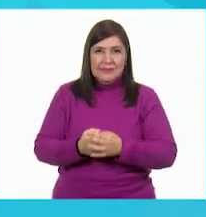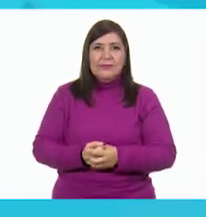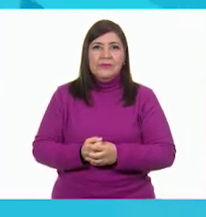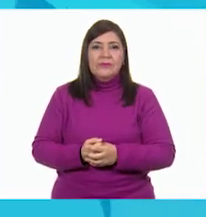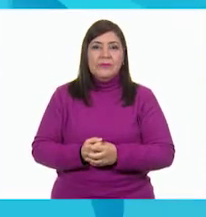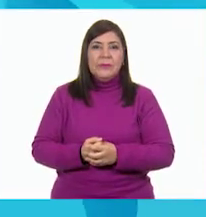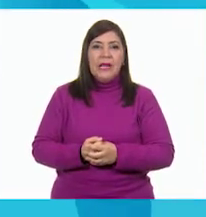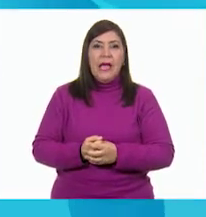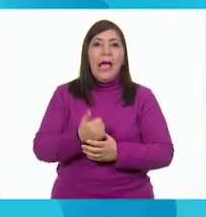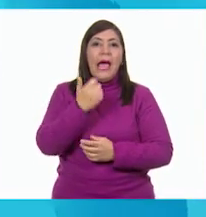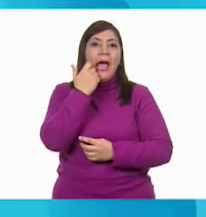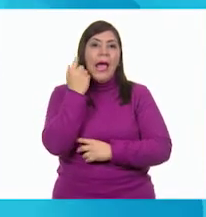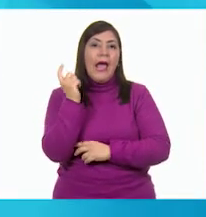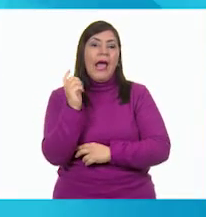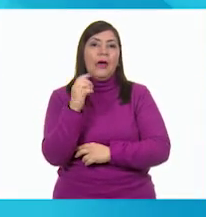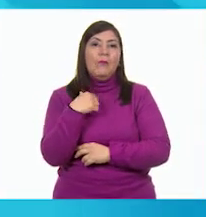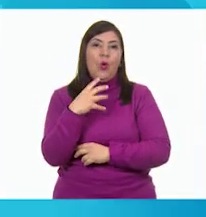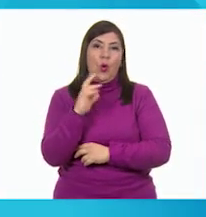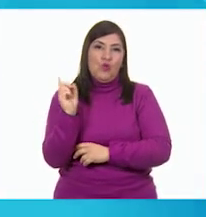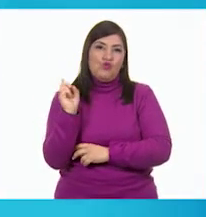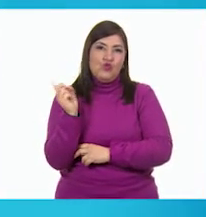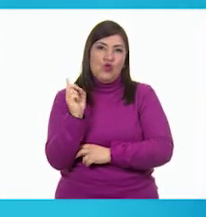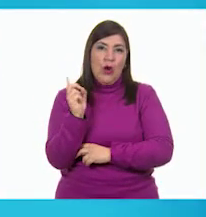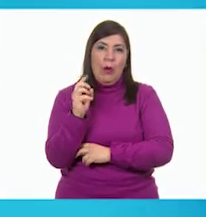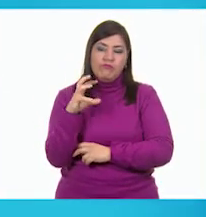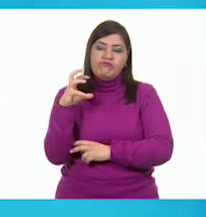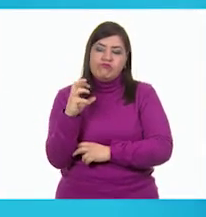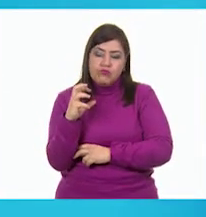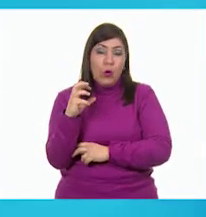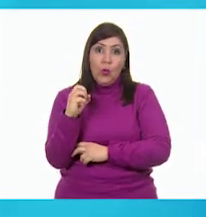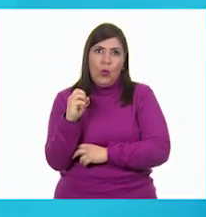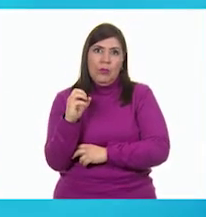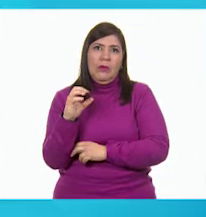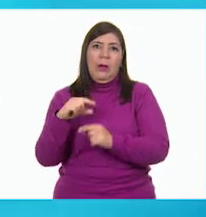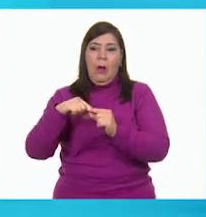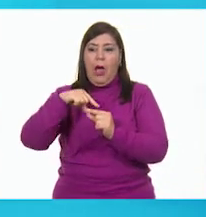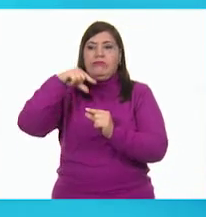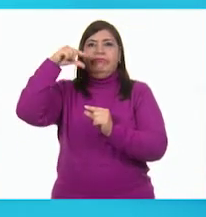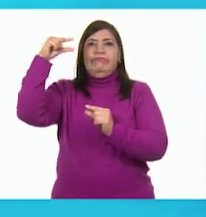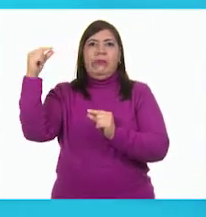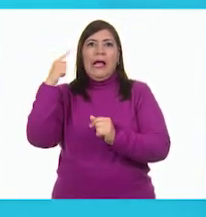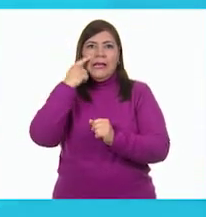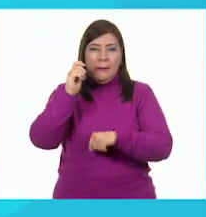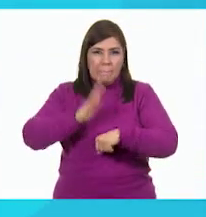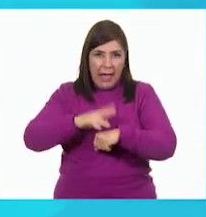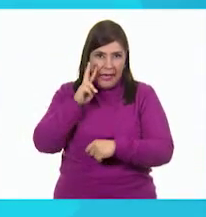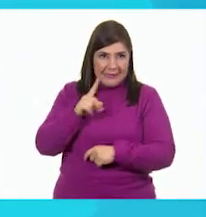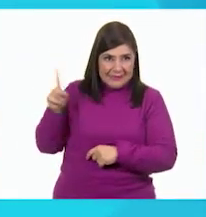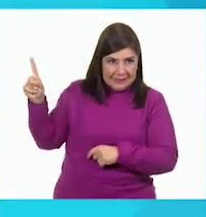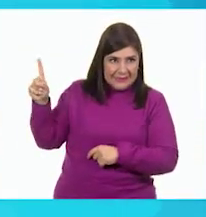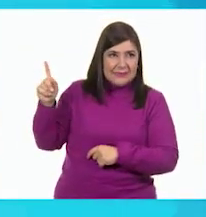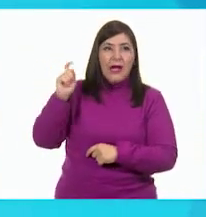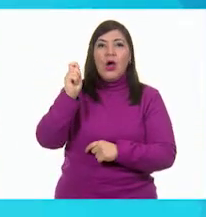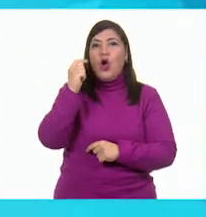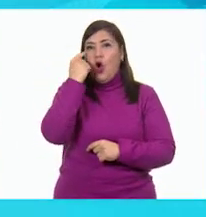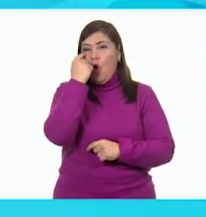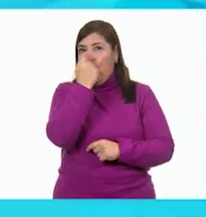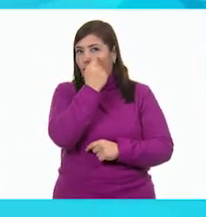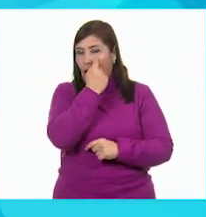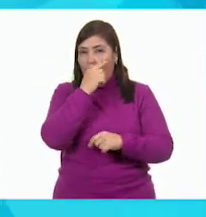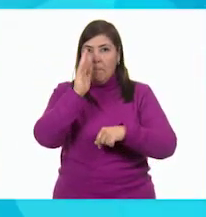La cola un poco más larga. Así y así. Los ojos más